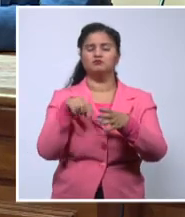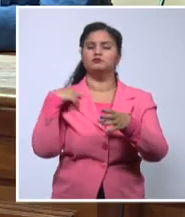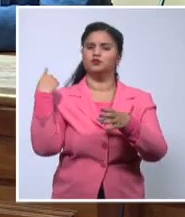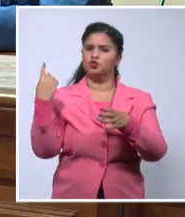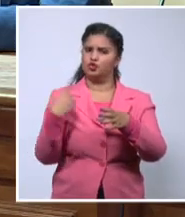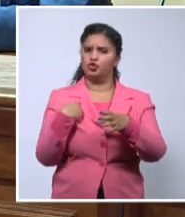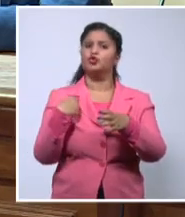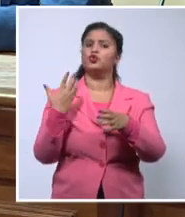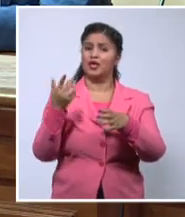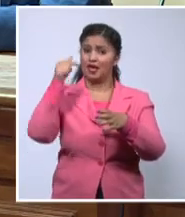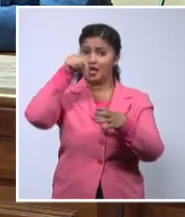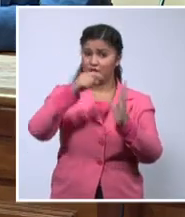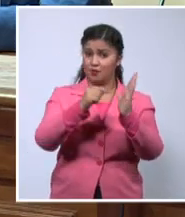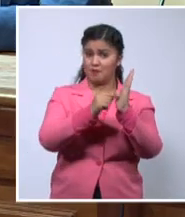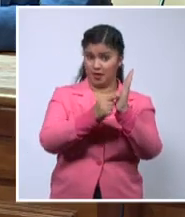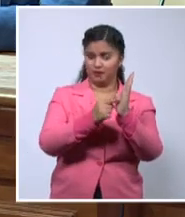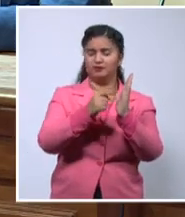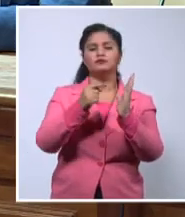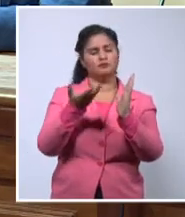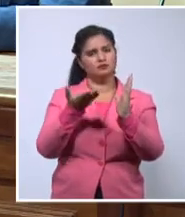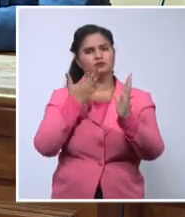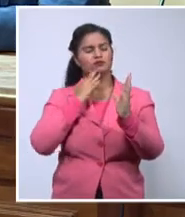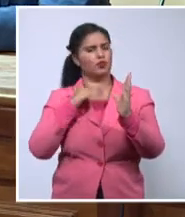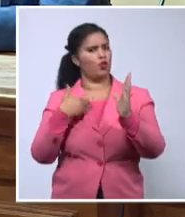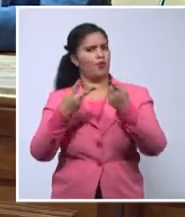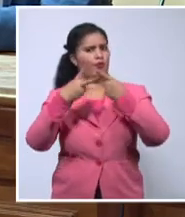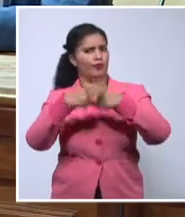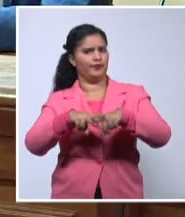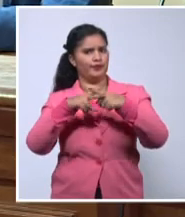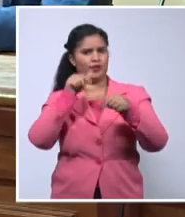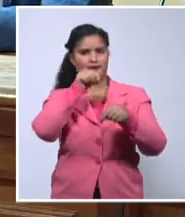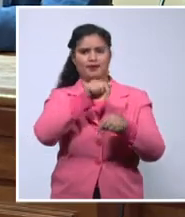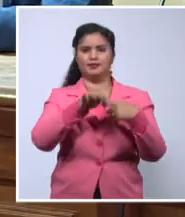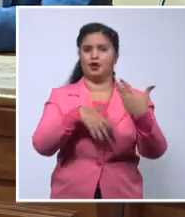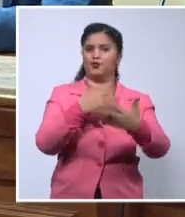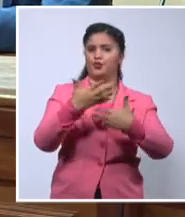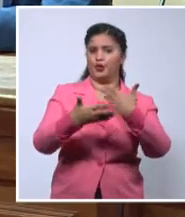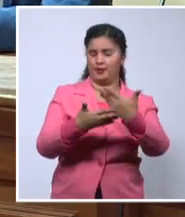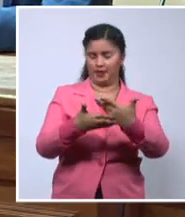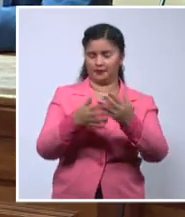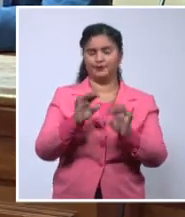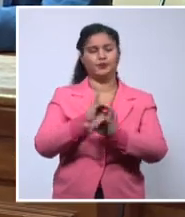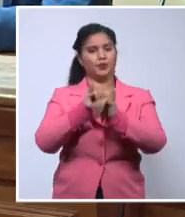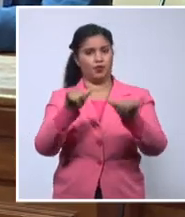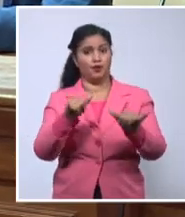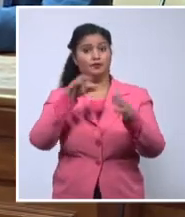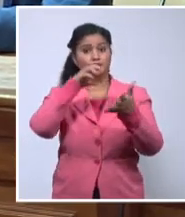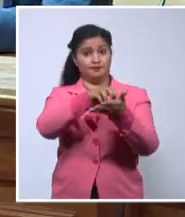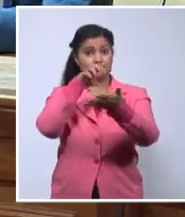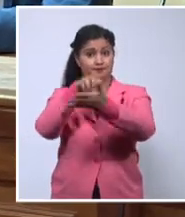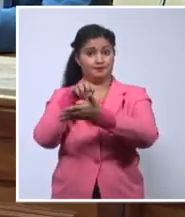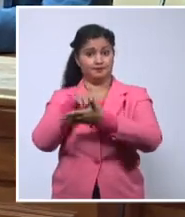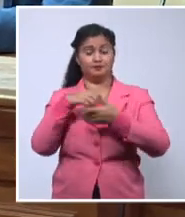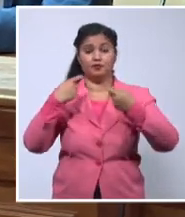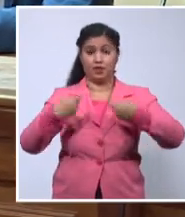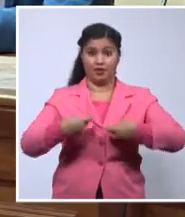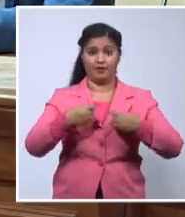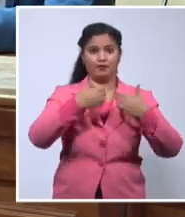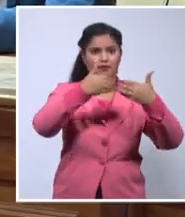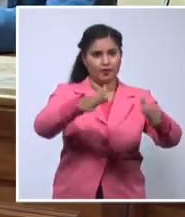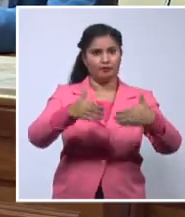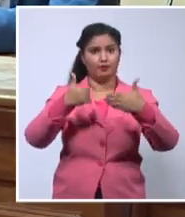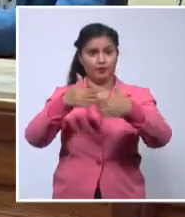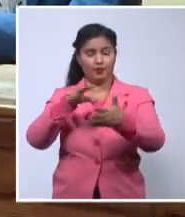para que esos espacios de diálogo que están creados allí sean aún más fértiles y logremos, lo que pedí